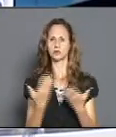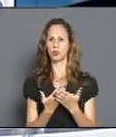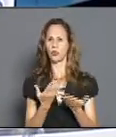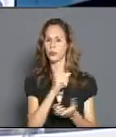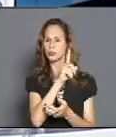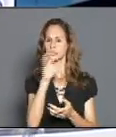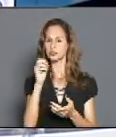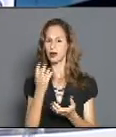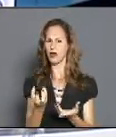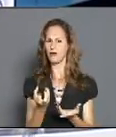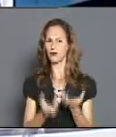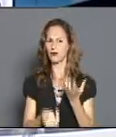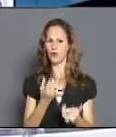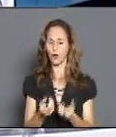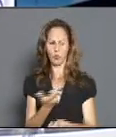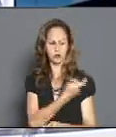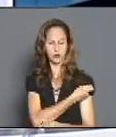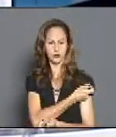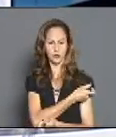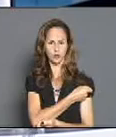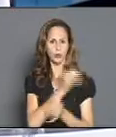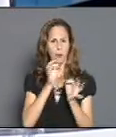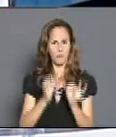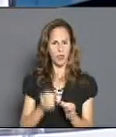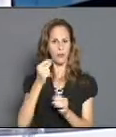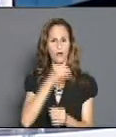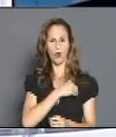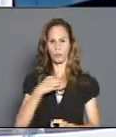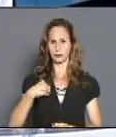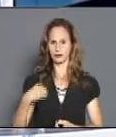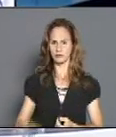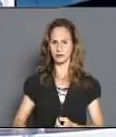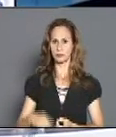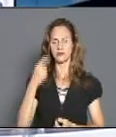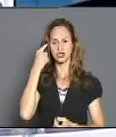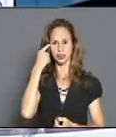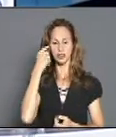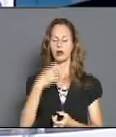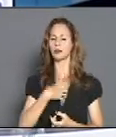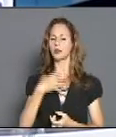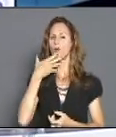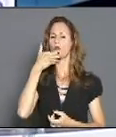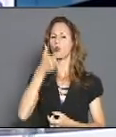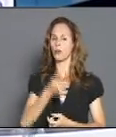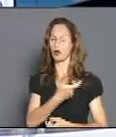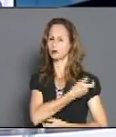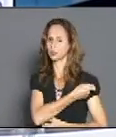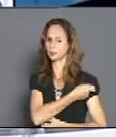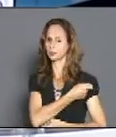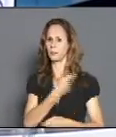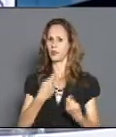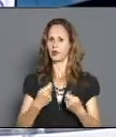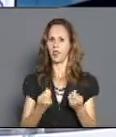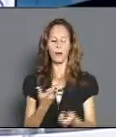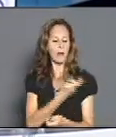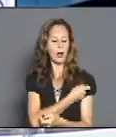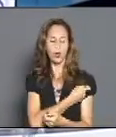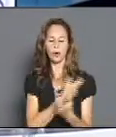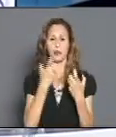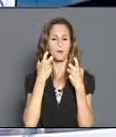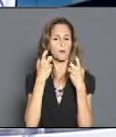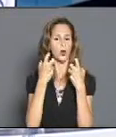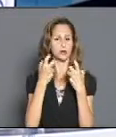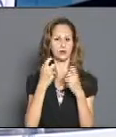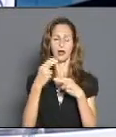la China y también dio resultado. Hay que vacunarse, con la vacuna que tengamos, hay que vacunarse. Hay que hacerlo porque eso es lo que va